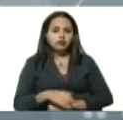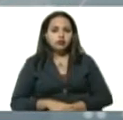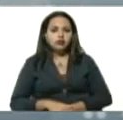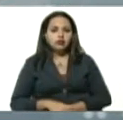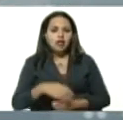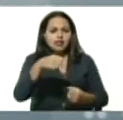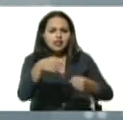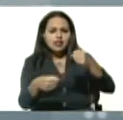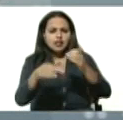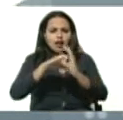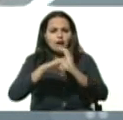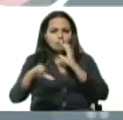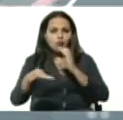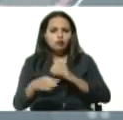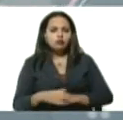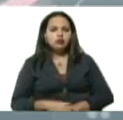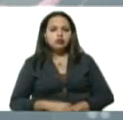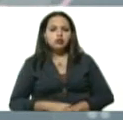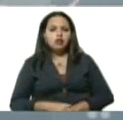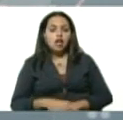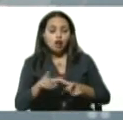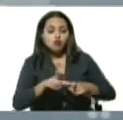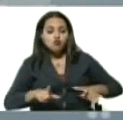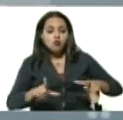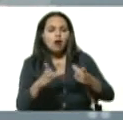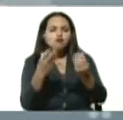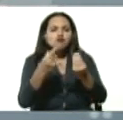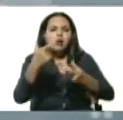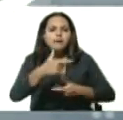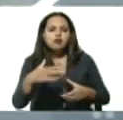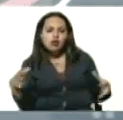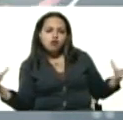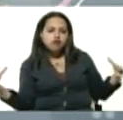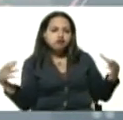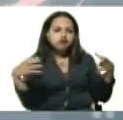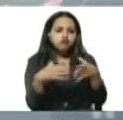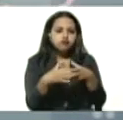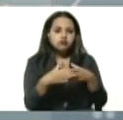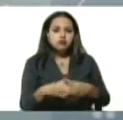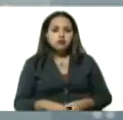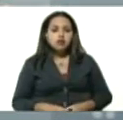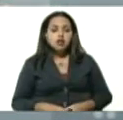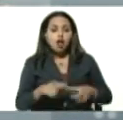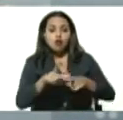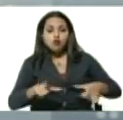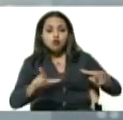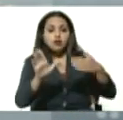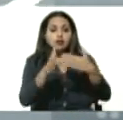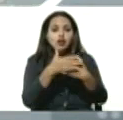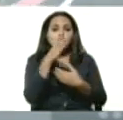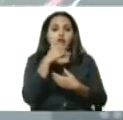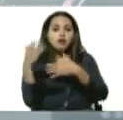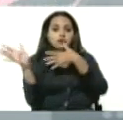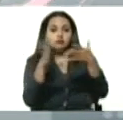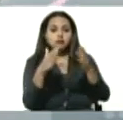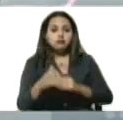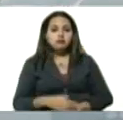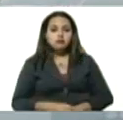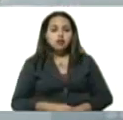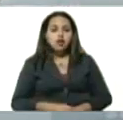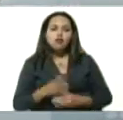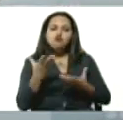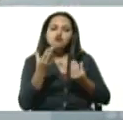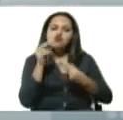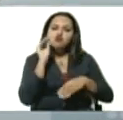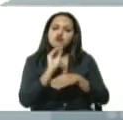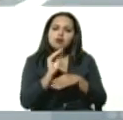público, el atinamiento, la concentración de personas, las aglomeraciones, las oficinas cerradas sin ventilación. Así que, muchísimo cuidado